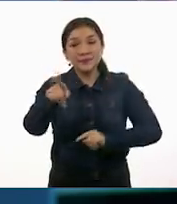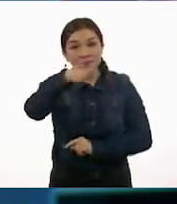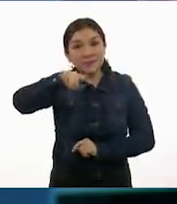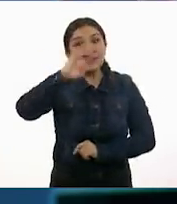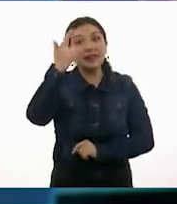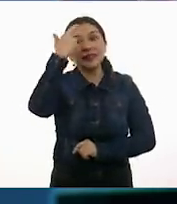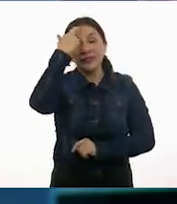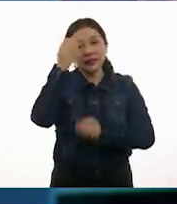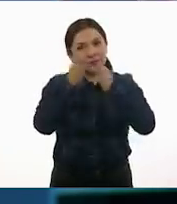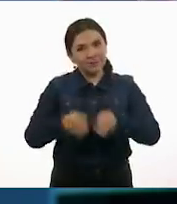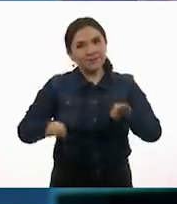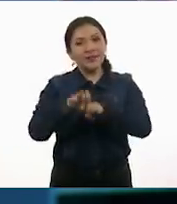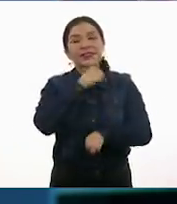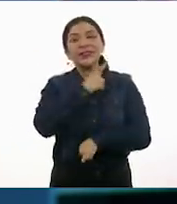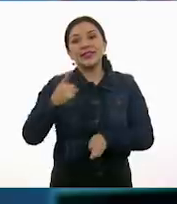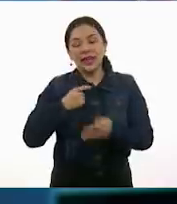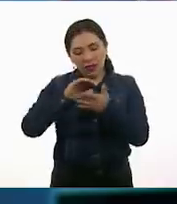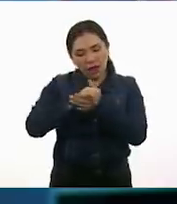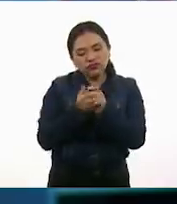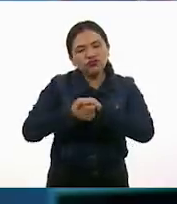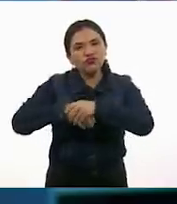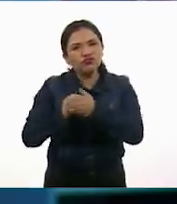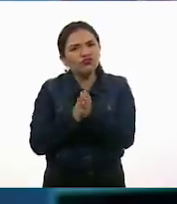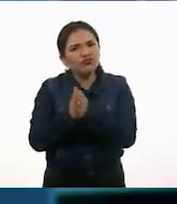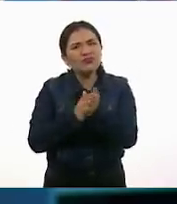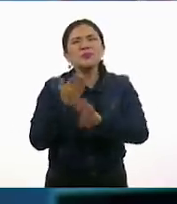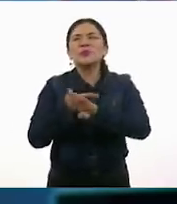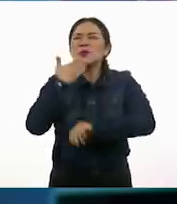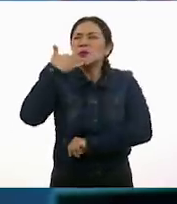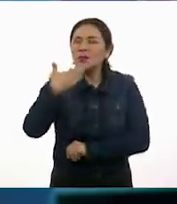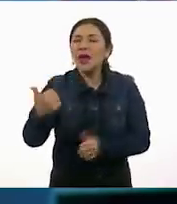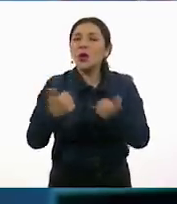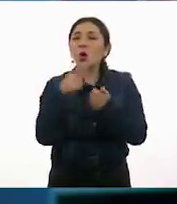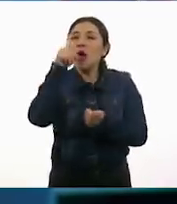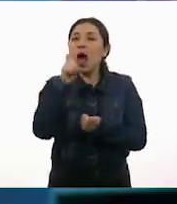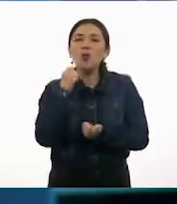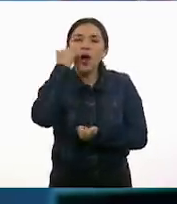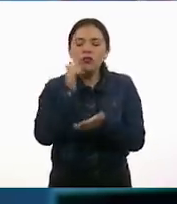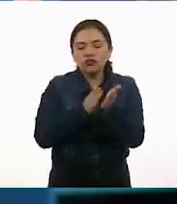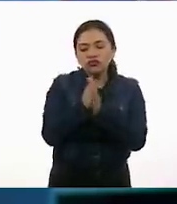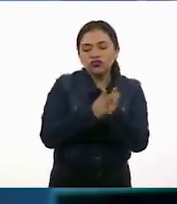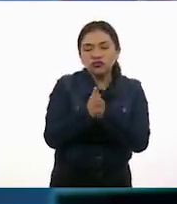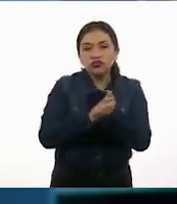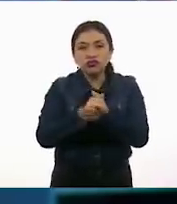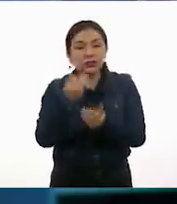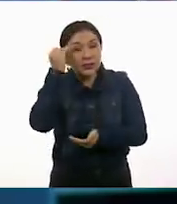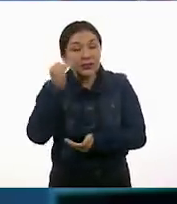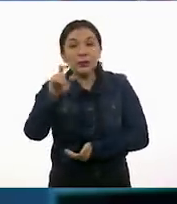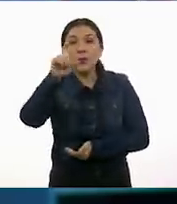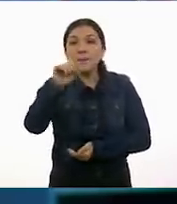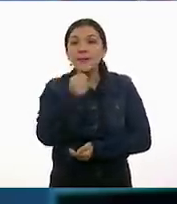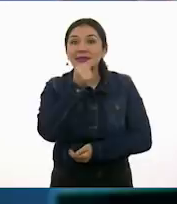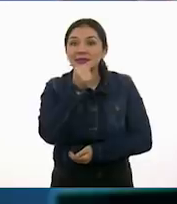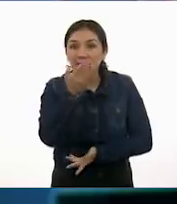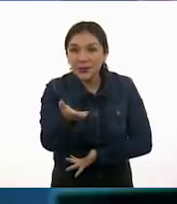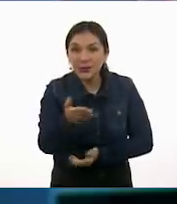Recuerda que es importante lavar muy bien tus manos con agua y con jabón durante 20 segundos.